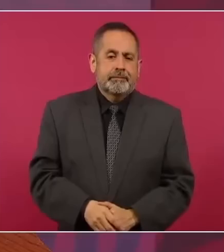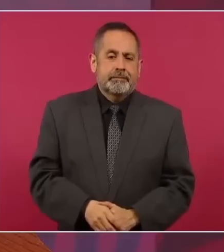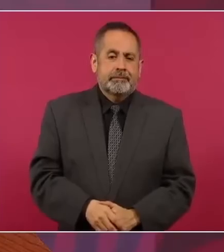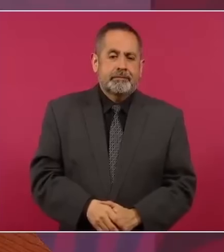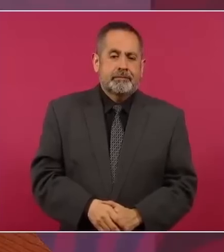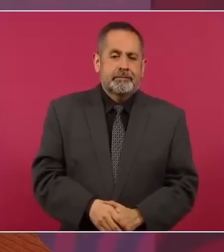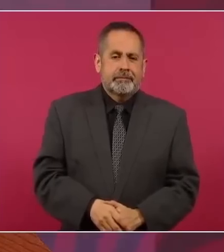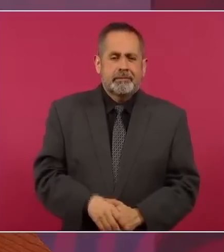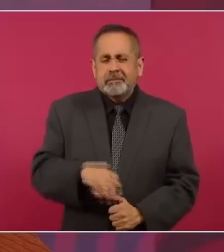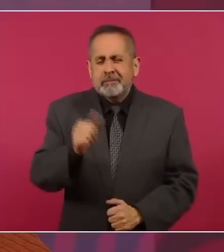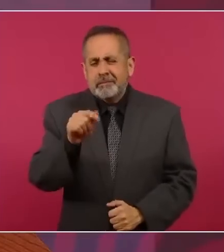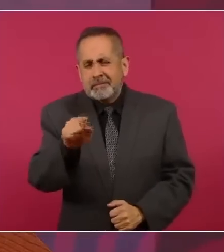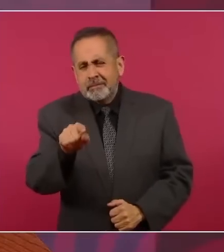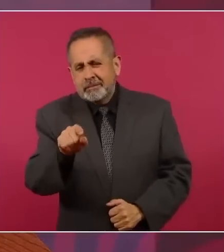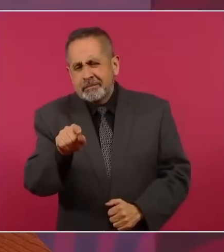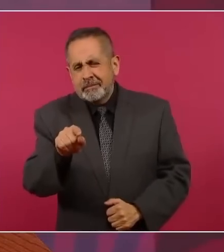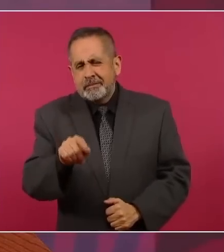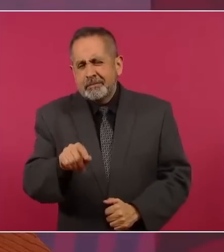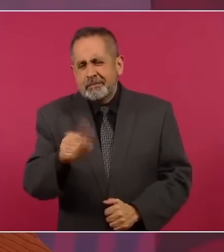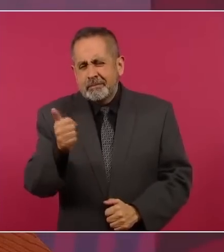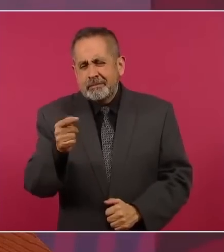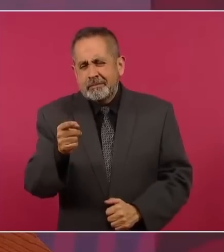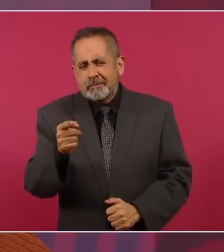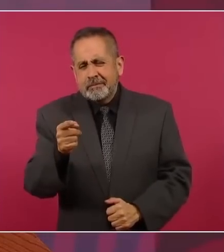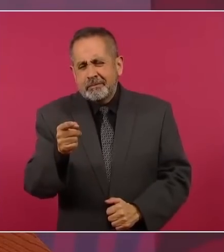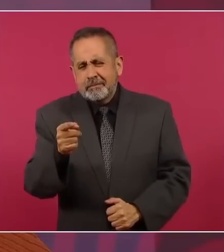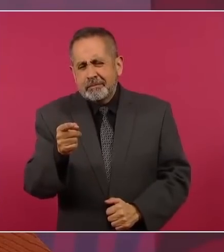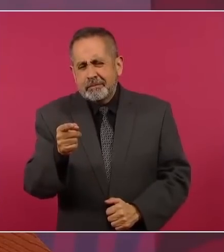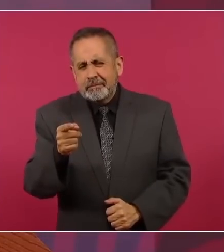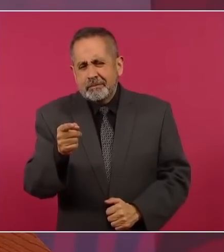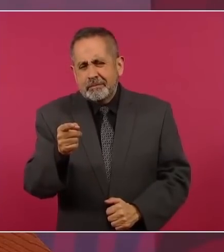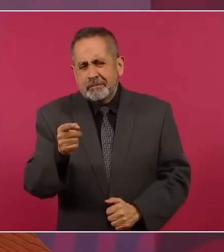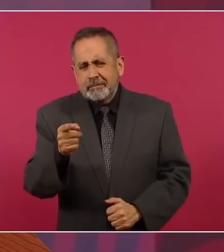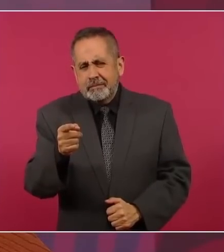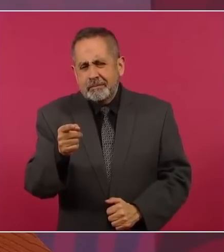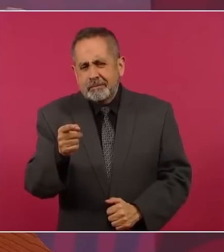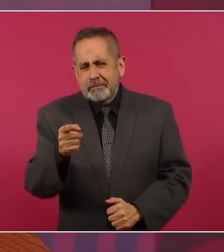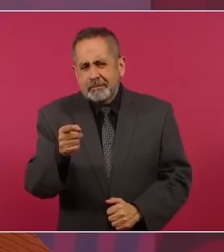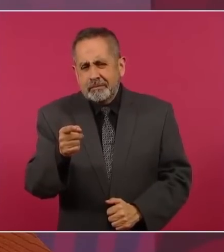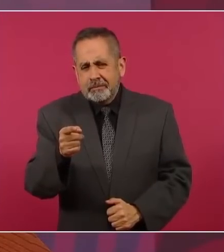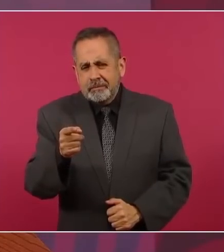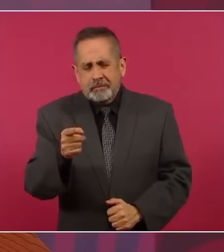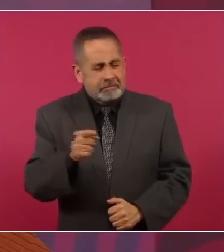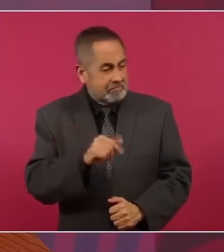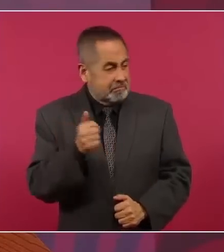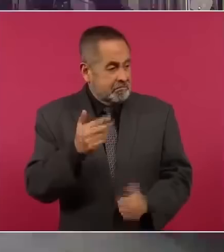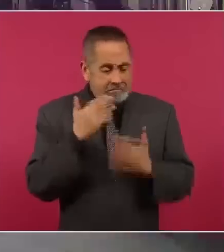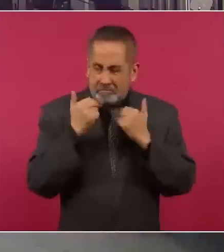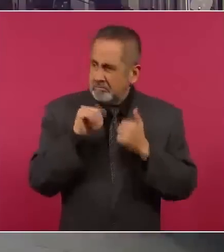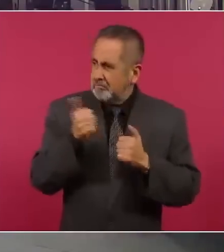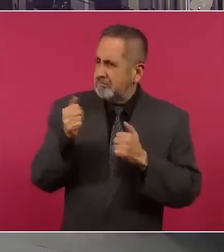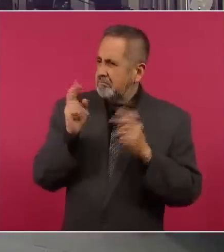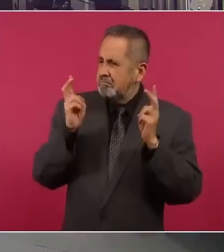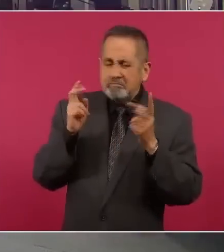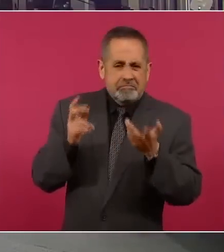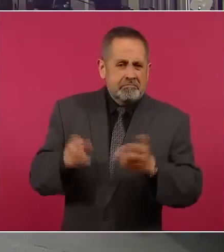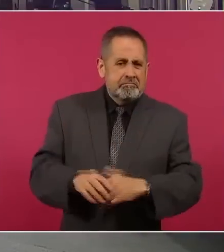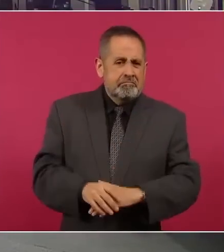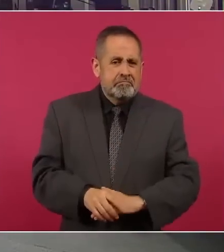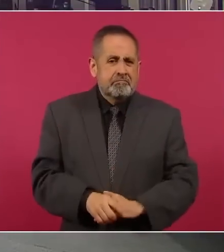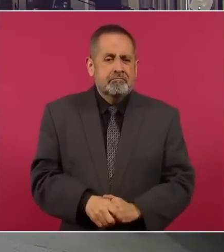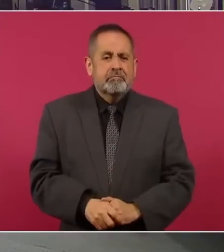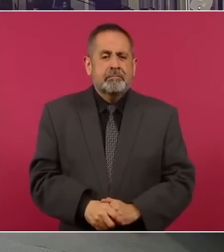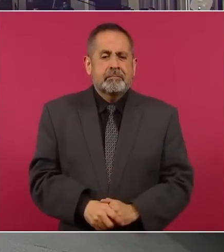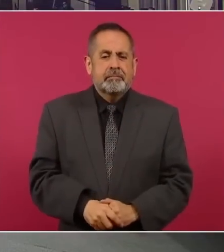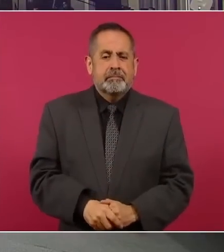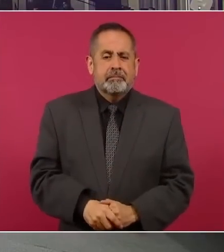Ni cuál otro, ya casi no tienen, pero…